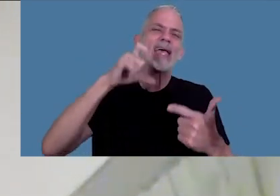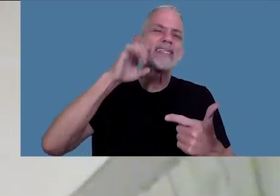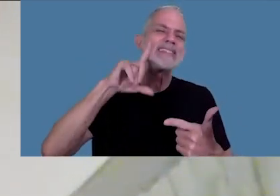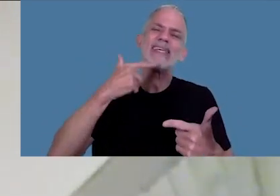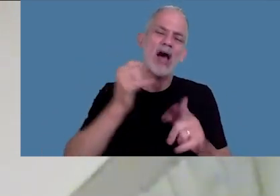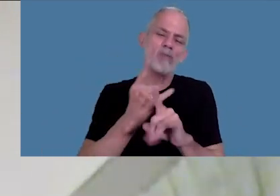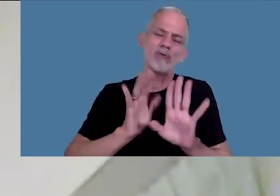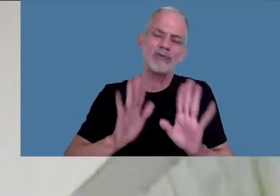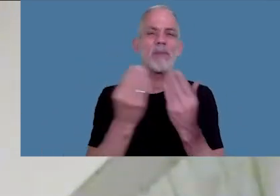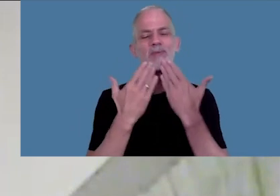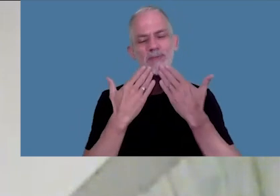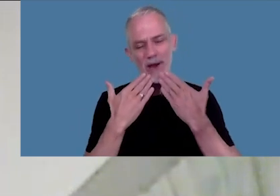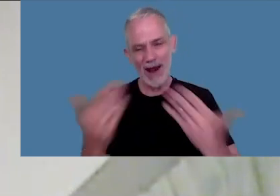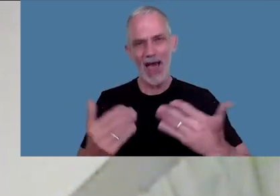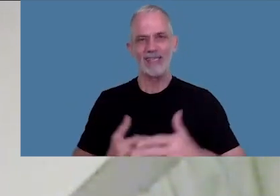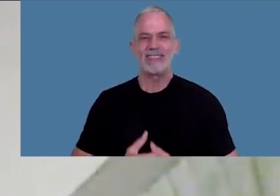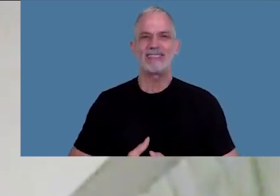muchísimas gracias